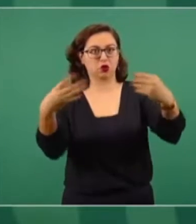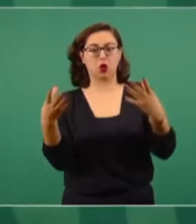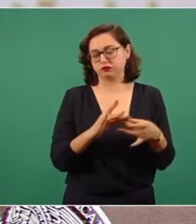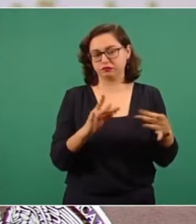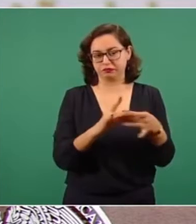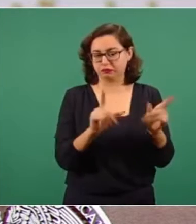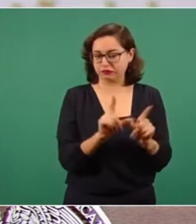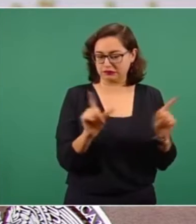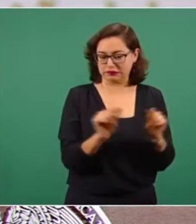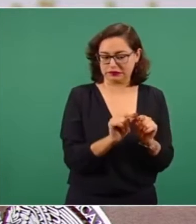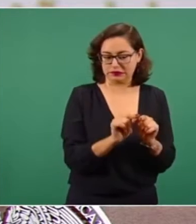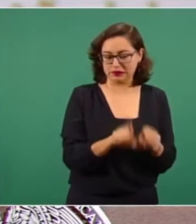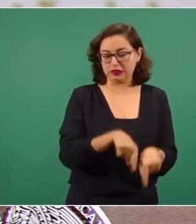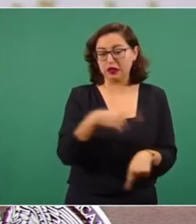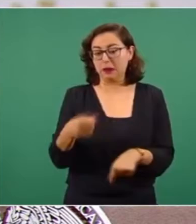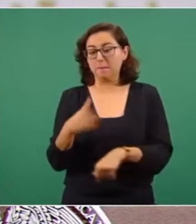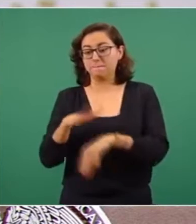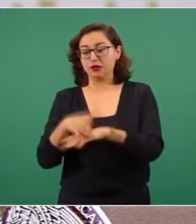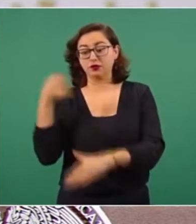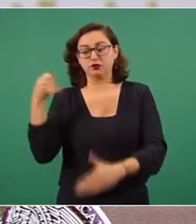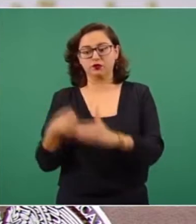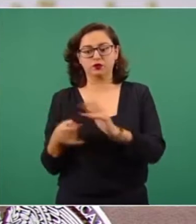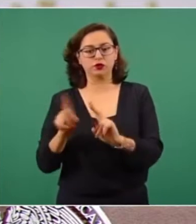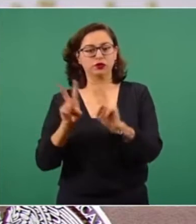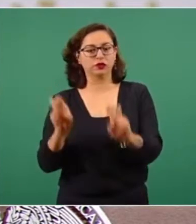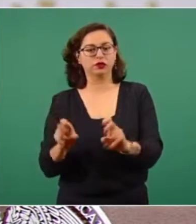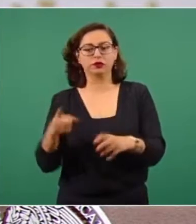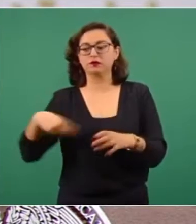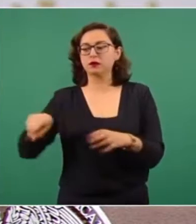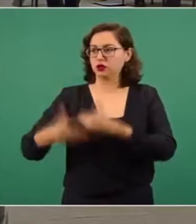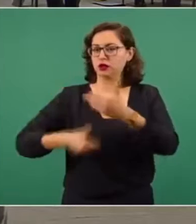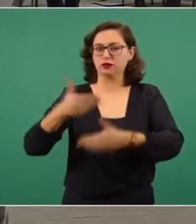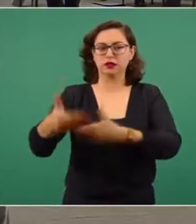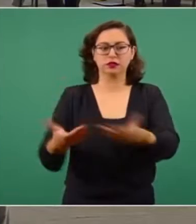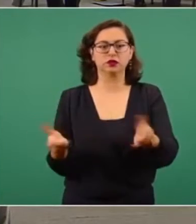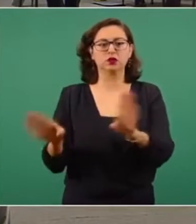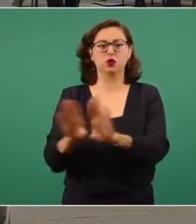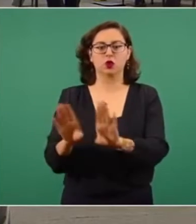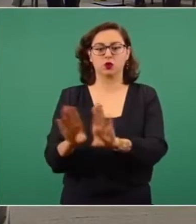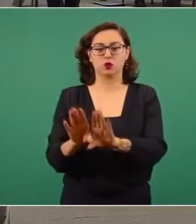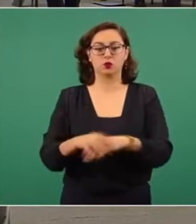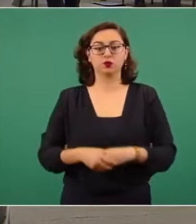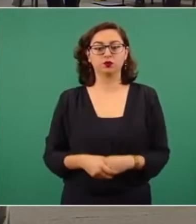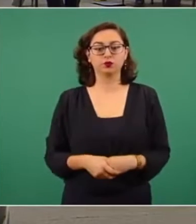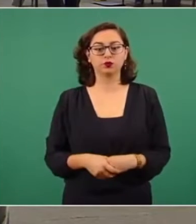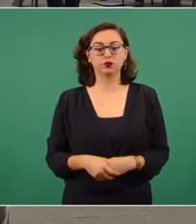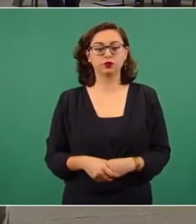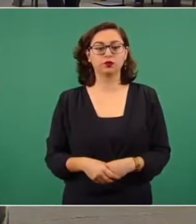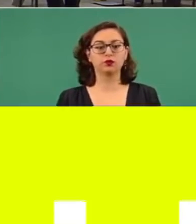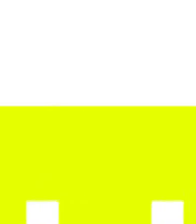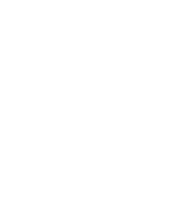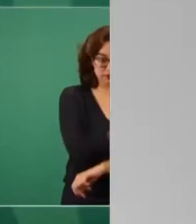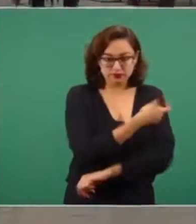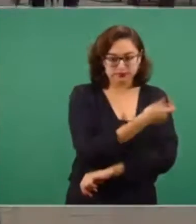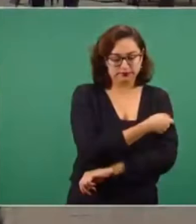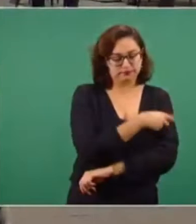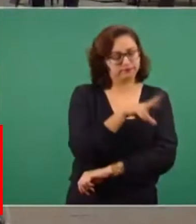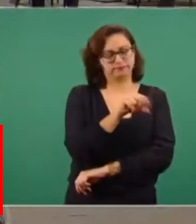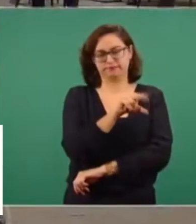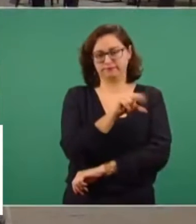República donde continuará la vacunación a maestros de educación básica, ya que lleva tres semanas en semáforo verde epidemiológico.